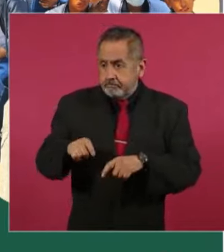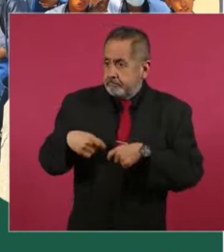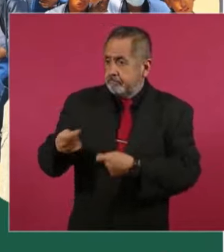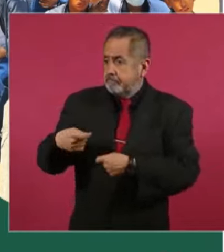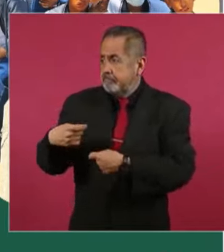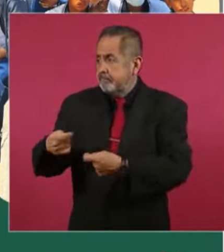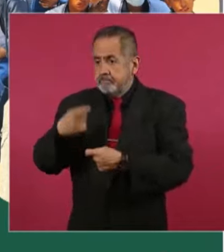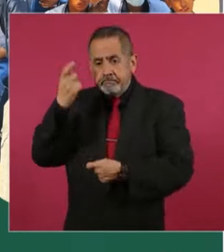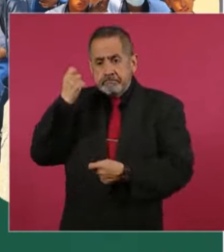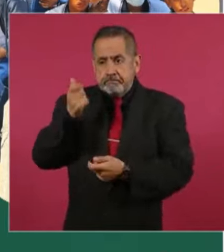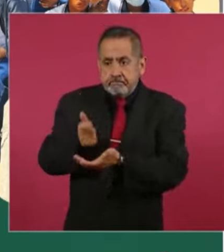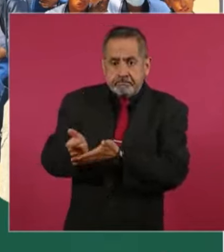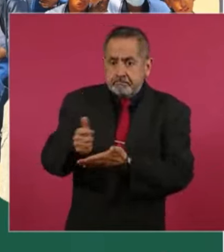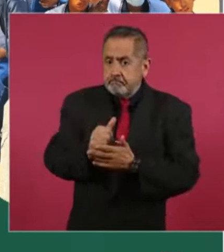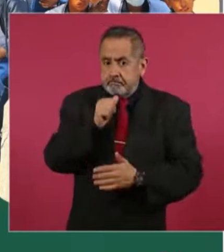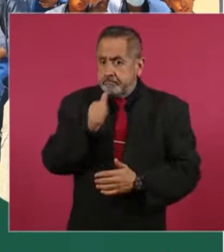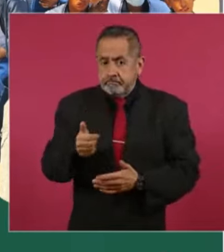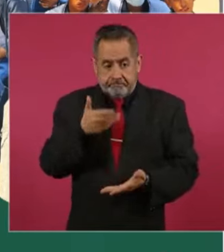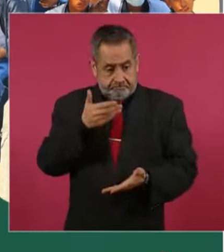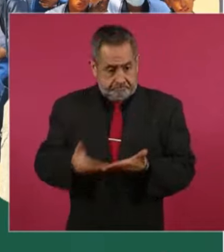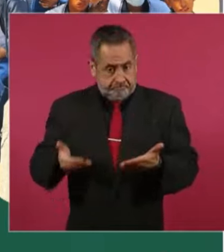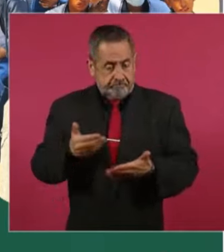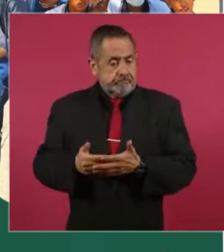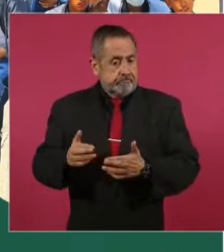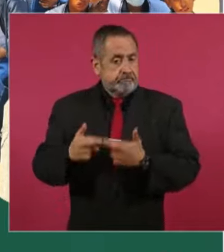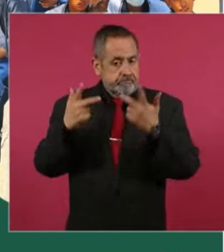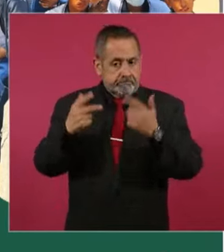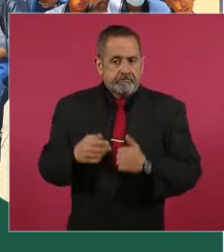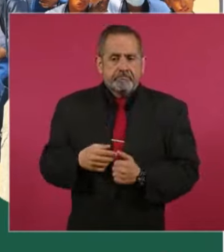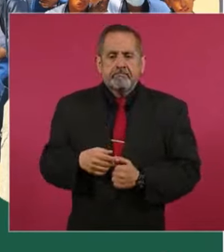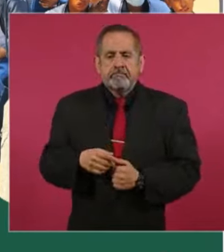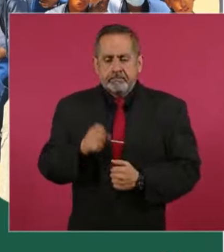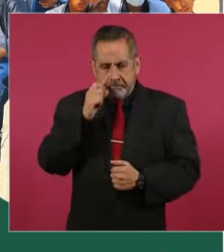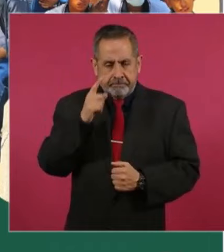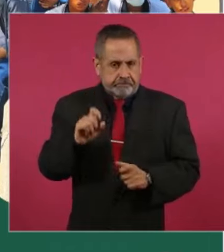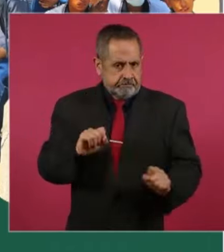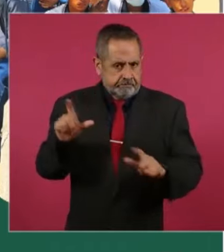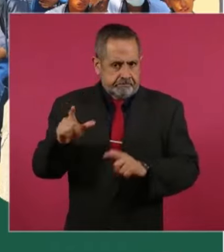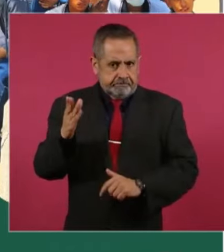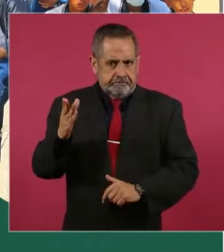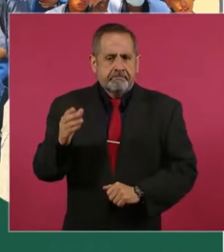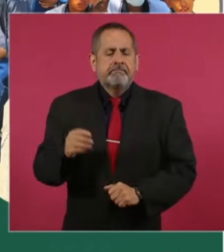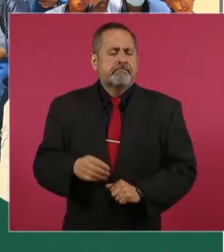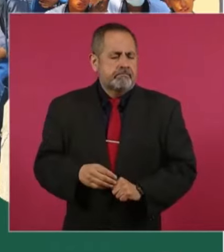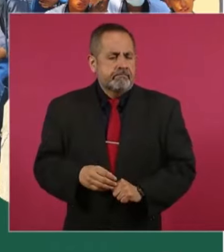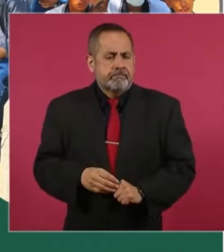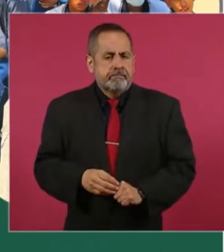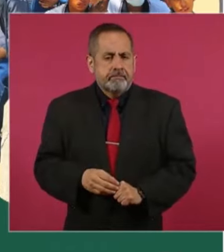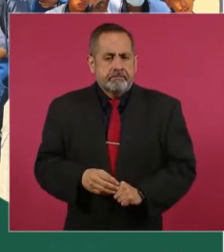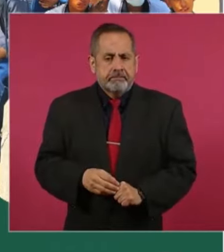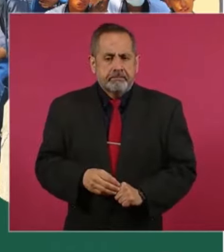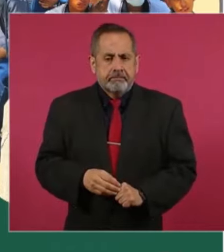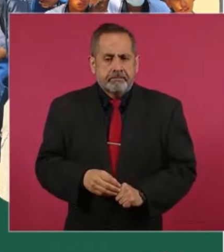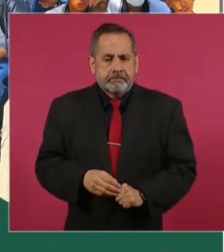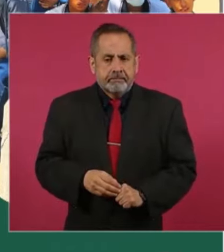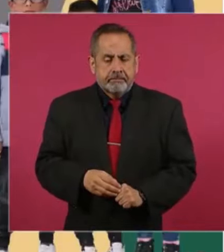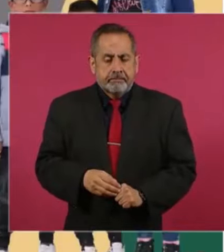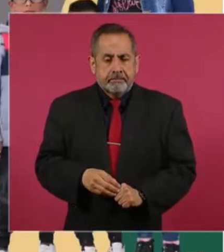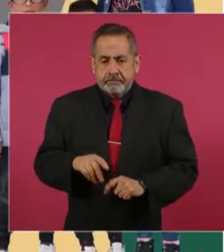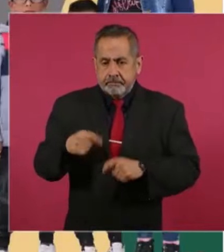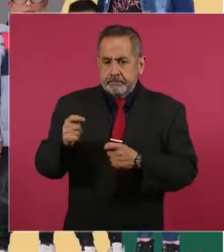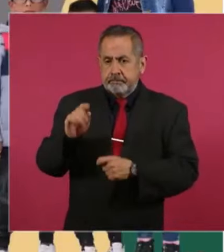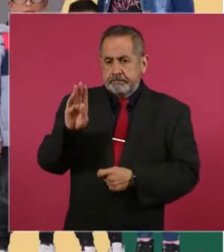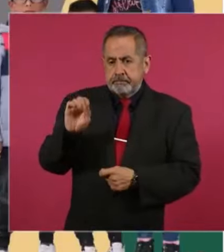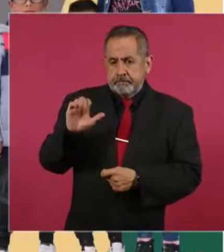educativas. Esto no solamente es en el número. En la siguiente lámina podemos comparar la entrega de